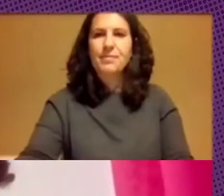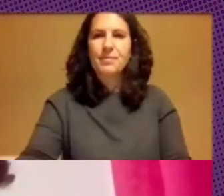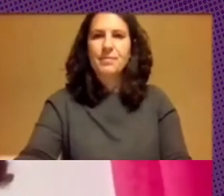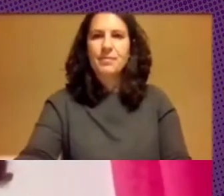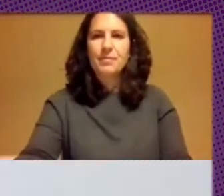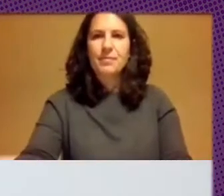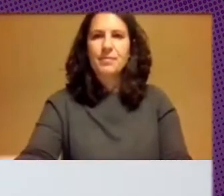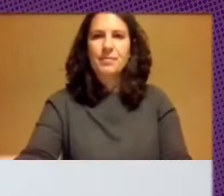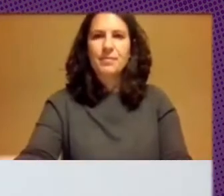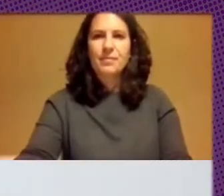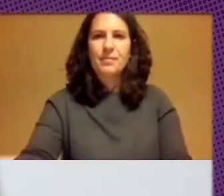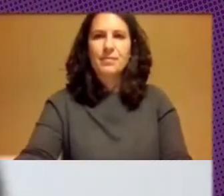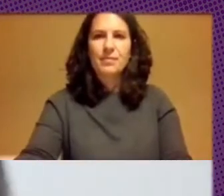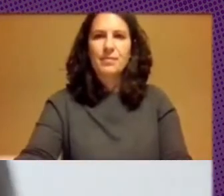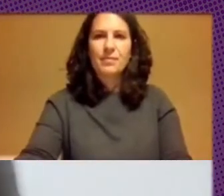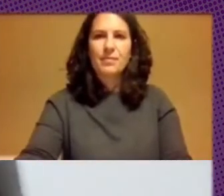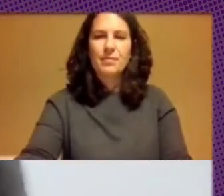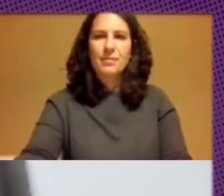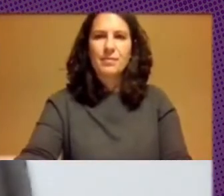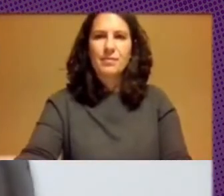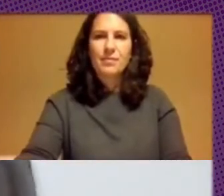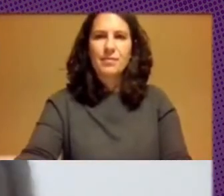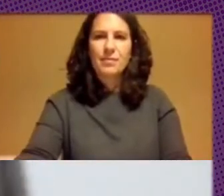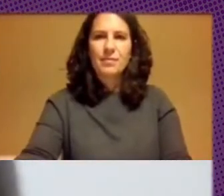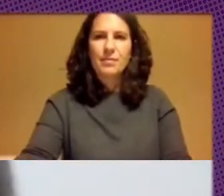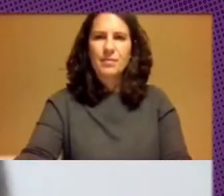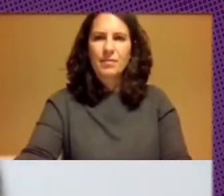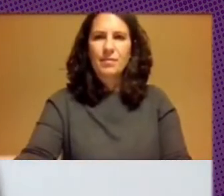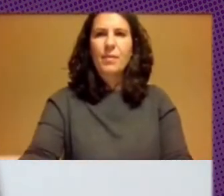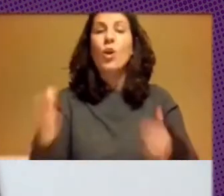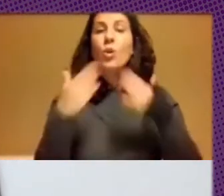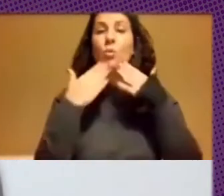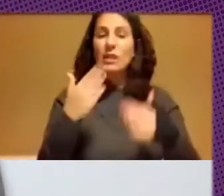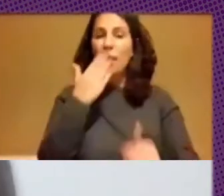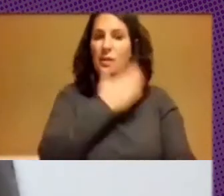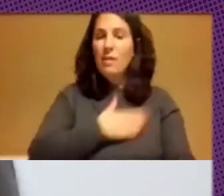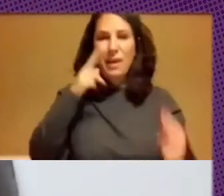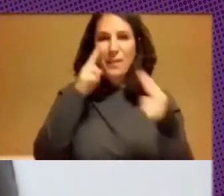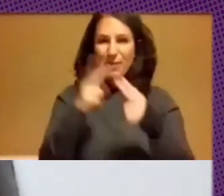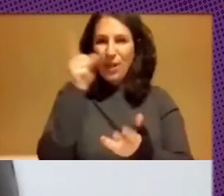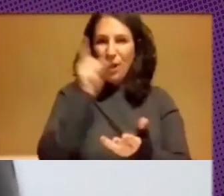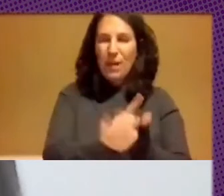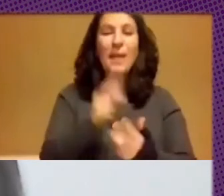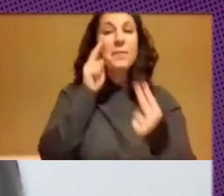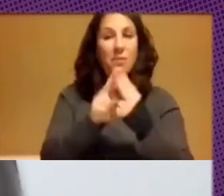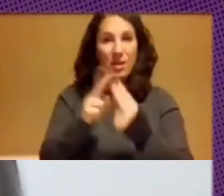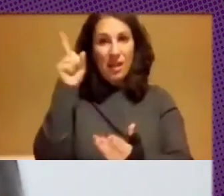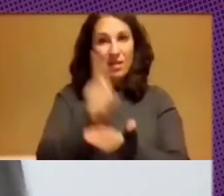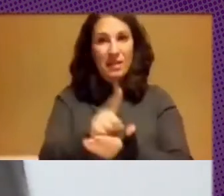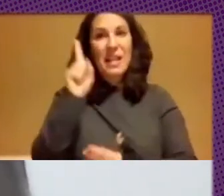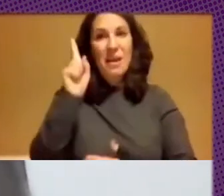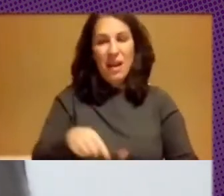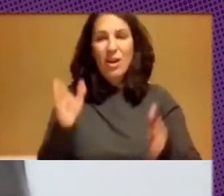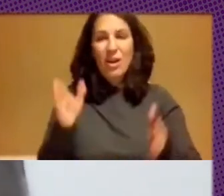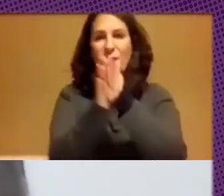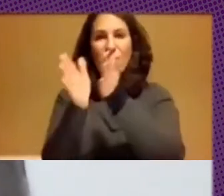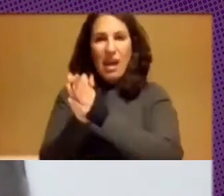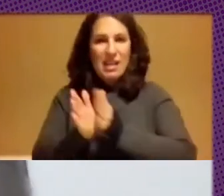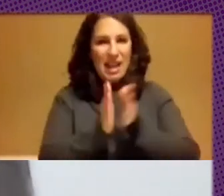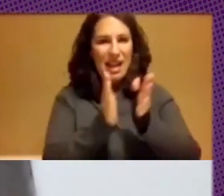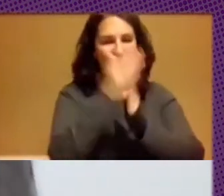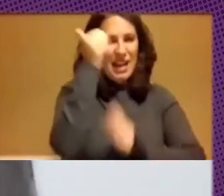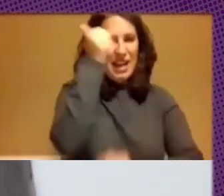Un placer reencontrarte y también esta invitación y también esta oportunidad de encontrarnos también con compañeros y